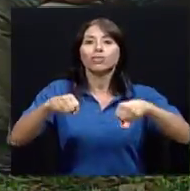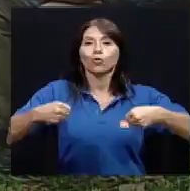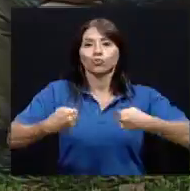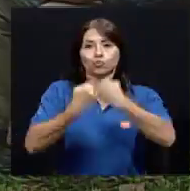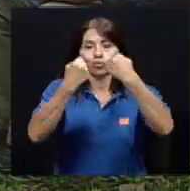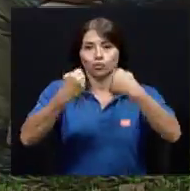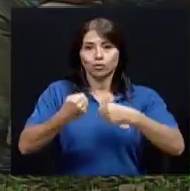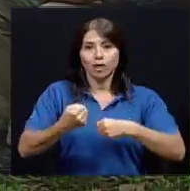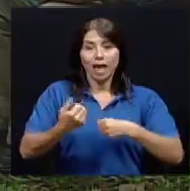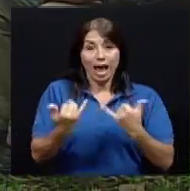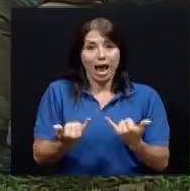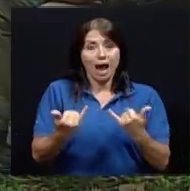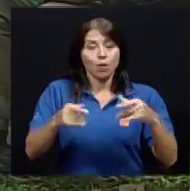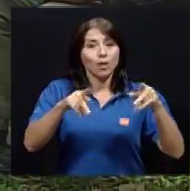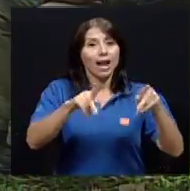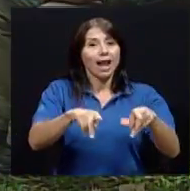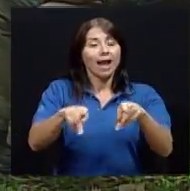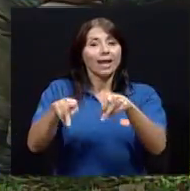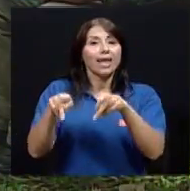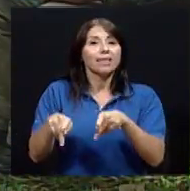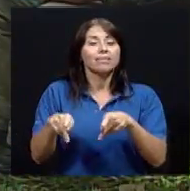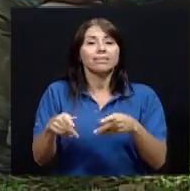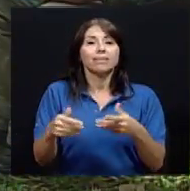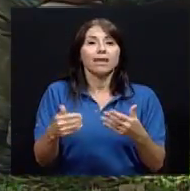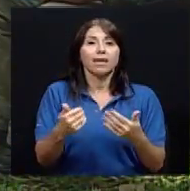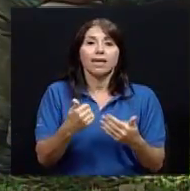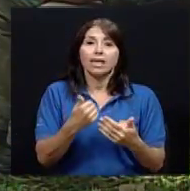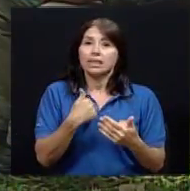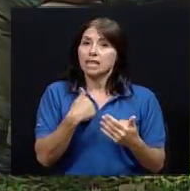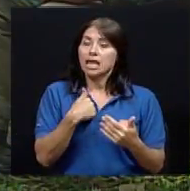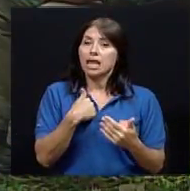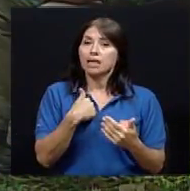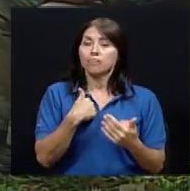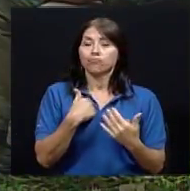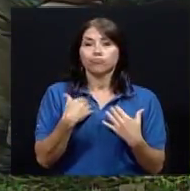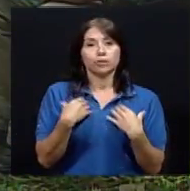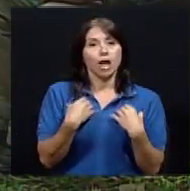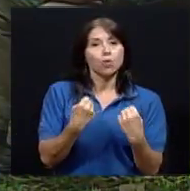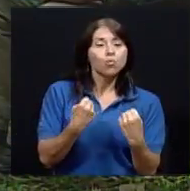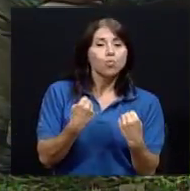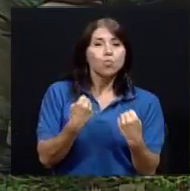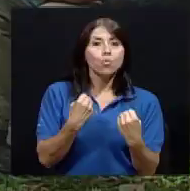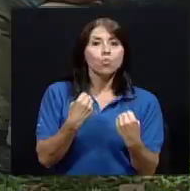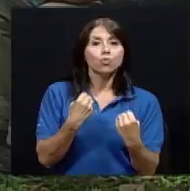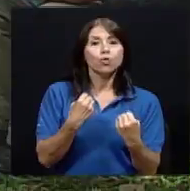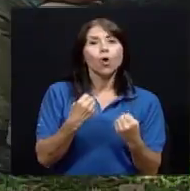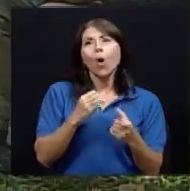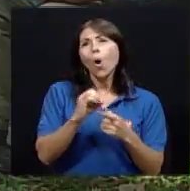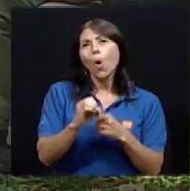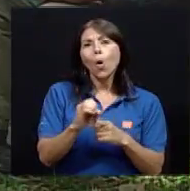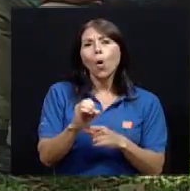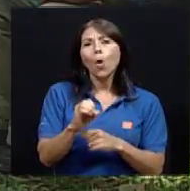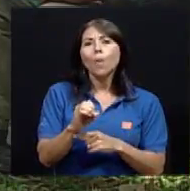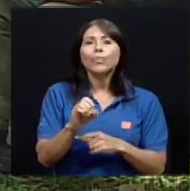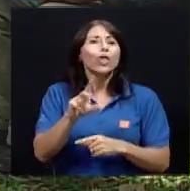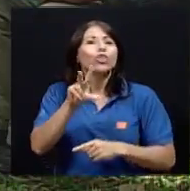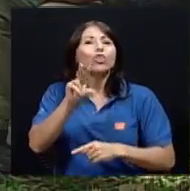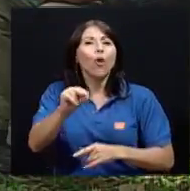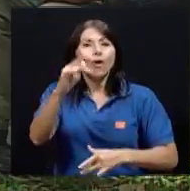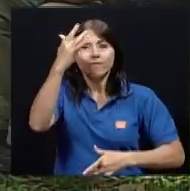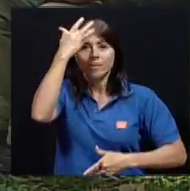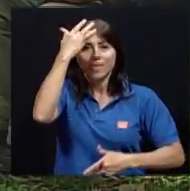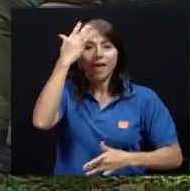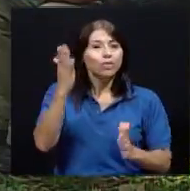una, digamos, una condición de salud, o no de enfermedad más bien, o sea, no de